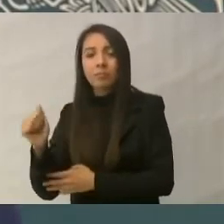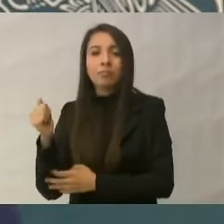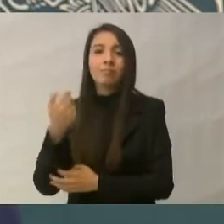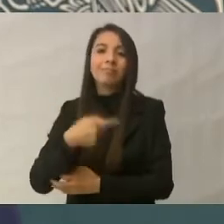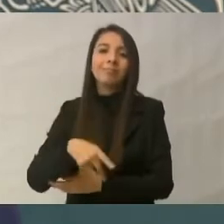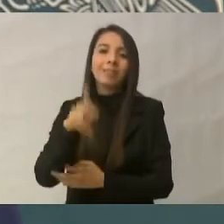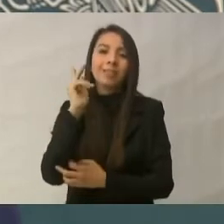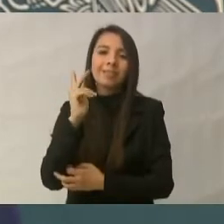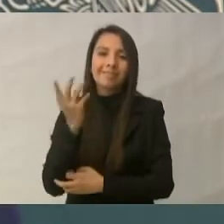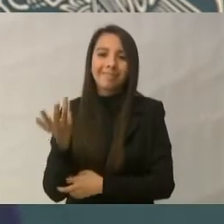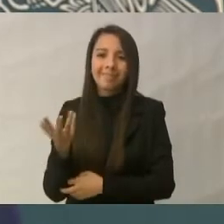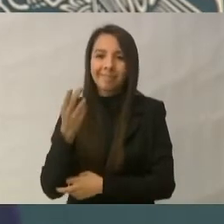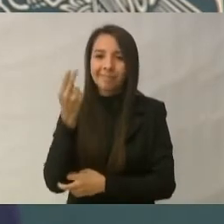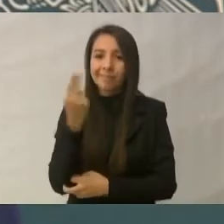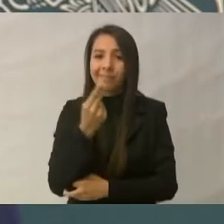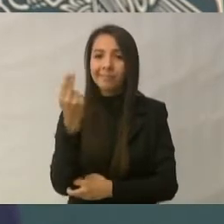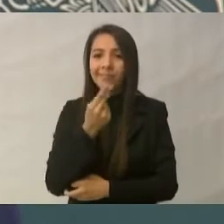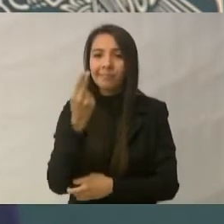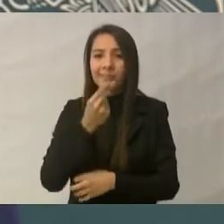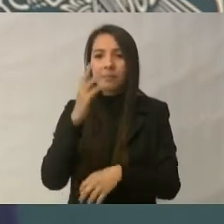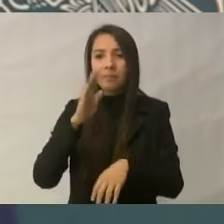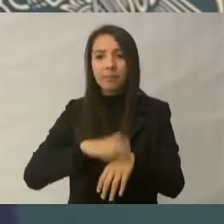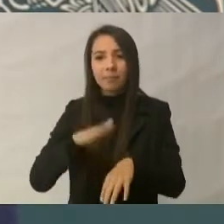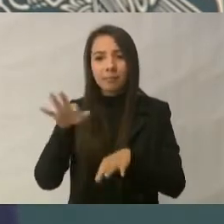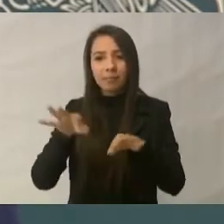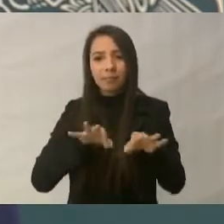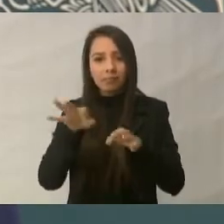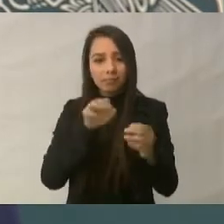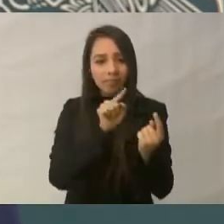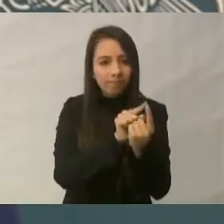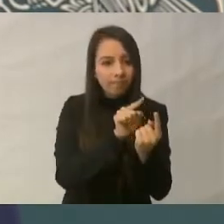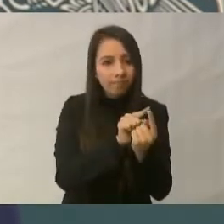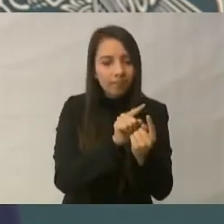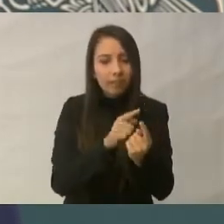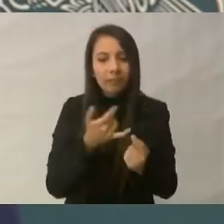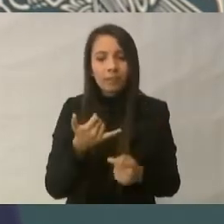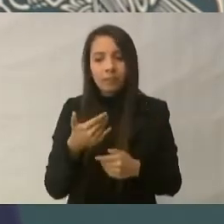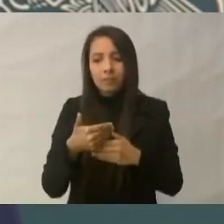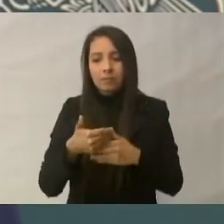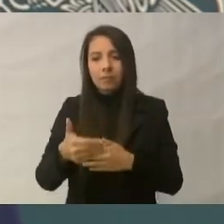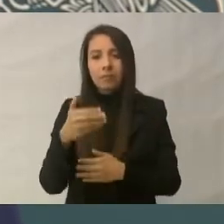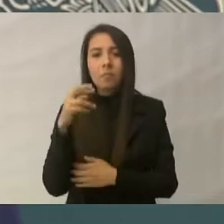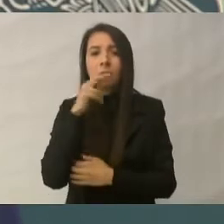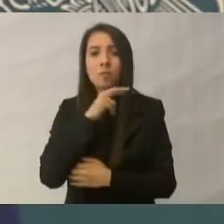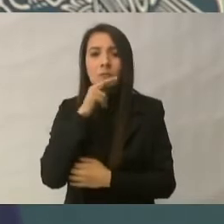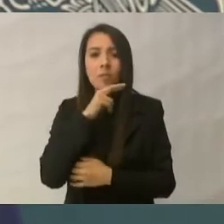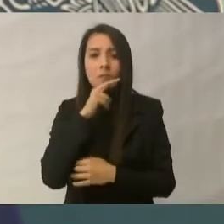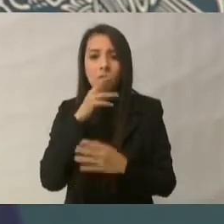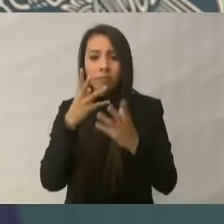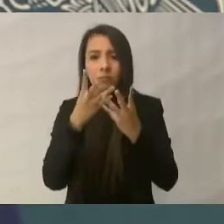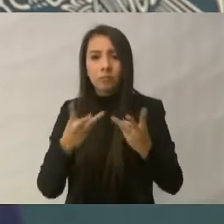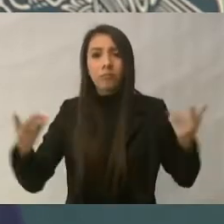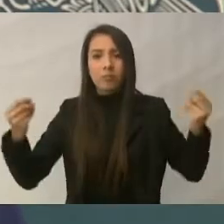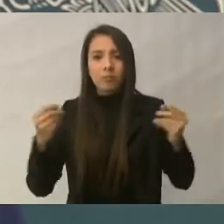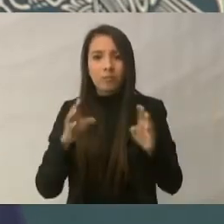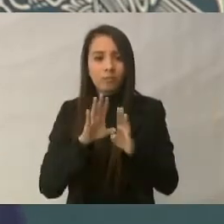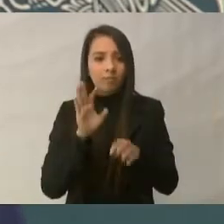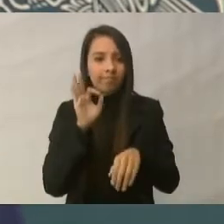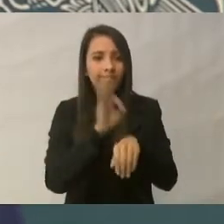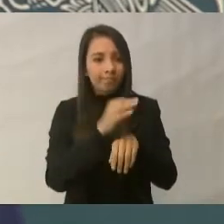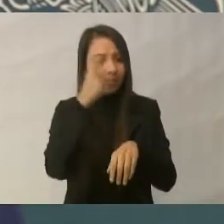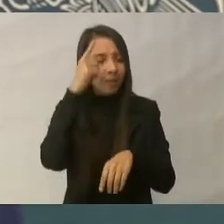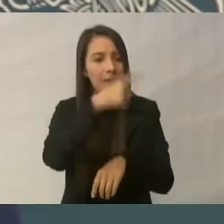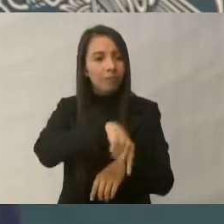requerimos un trabajo más frontal y más de corto plazo, para poder brindar alternativas a los